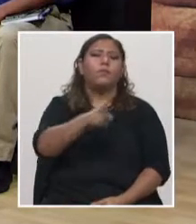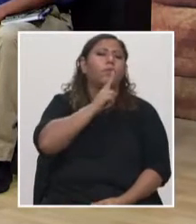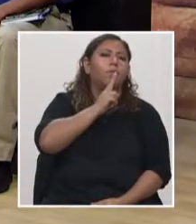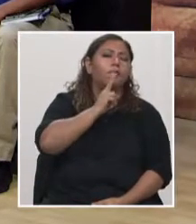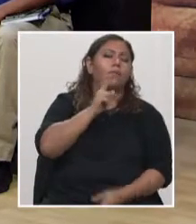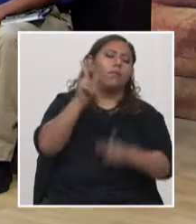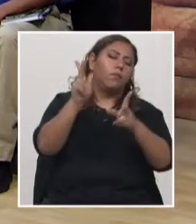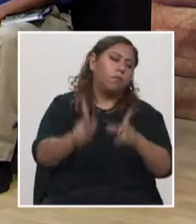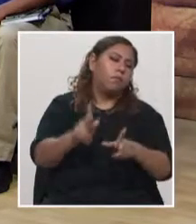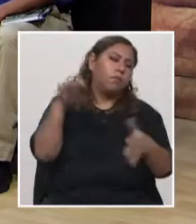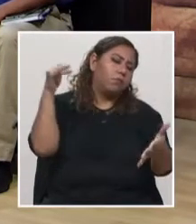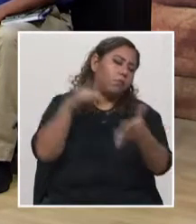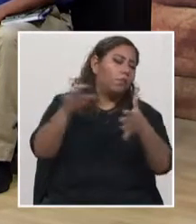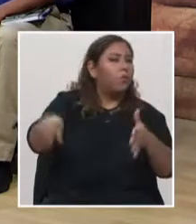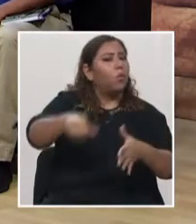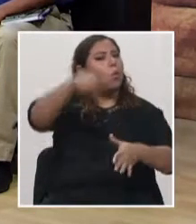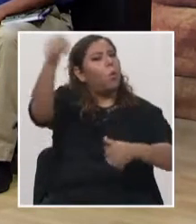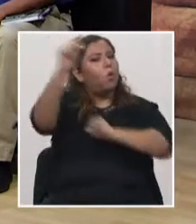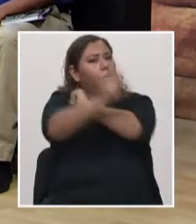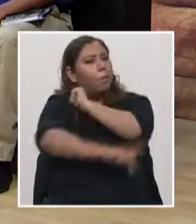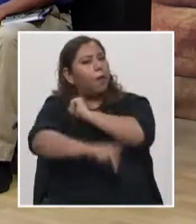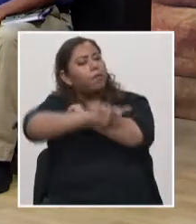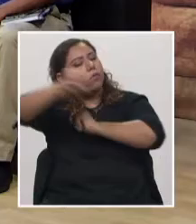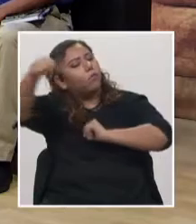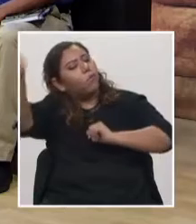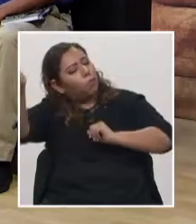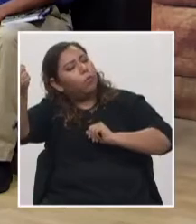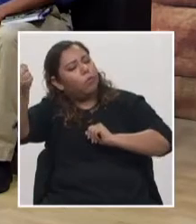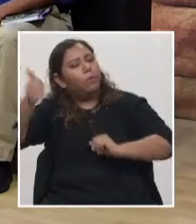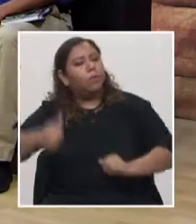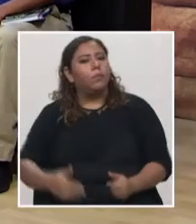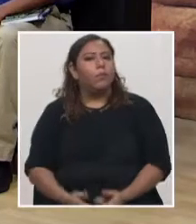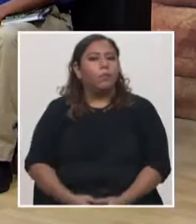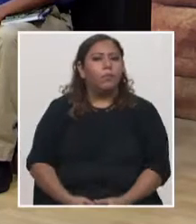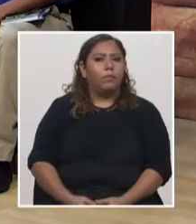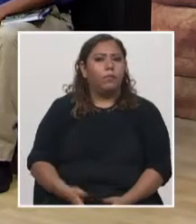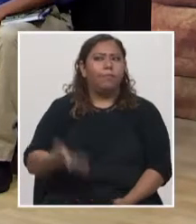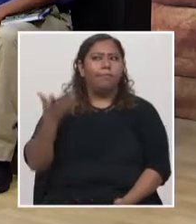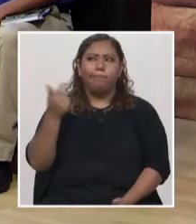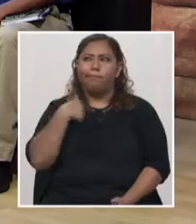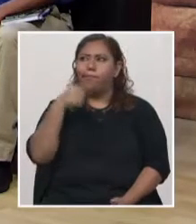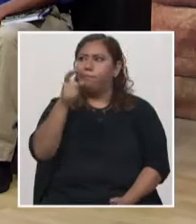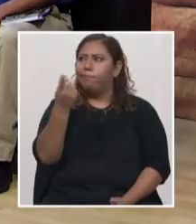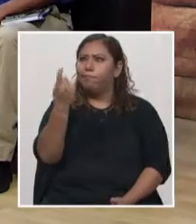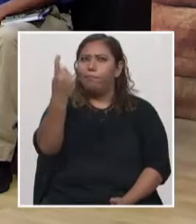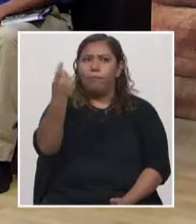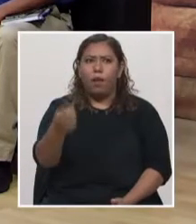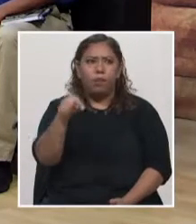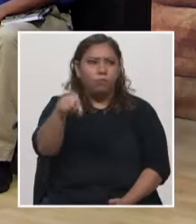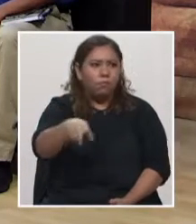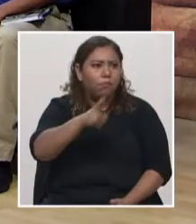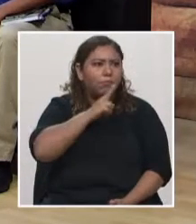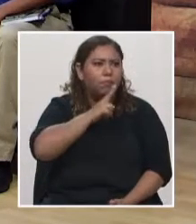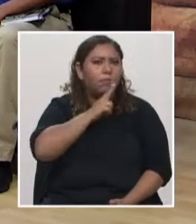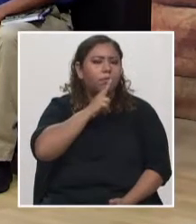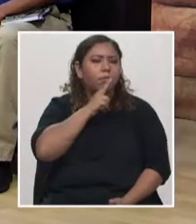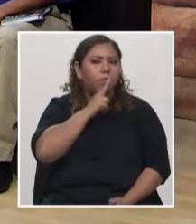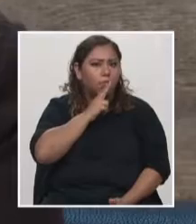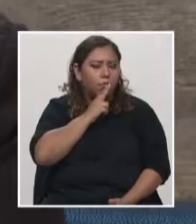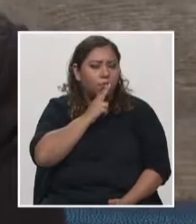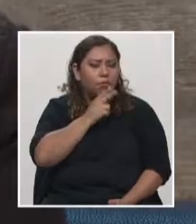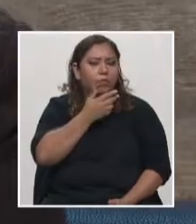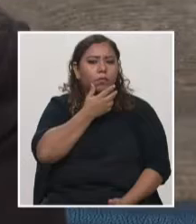de otro país formados y entonces se ve la necesidad. Honduras es un país que su geología es bastante